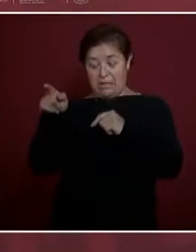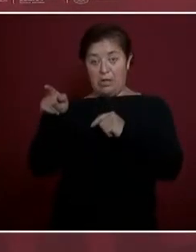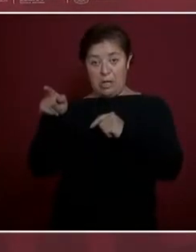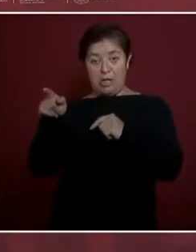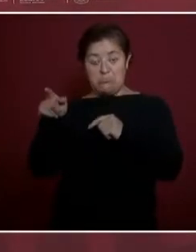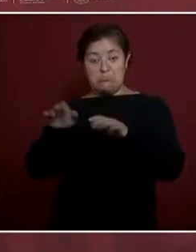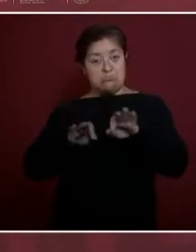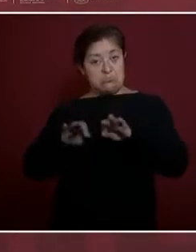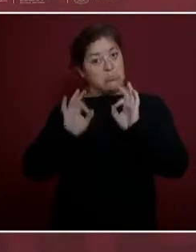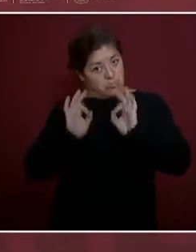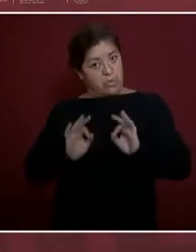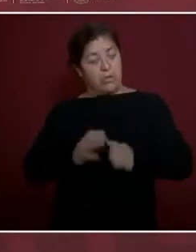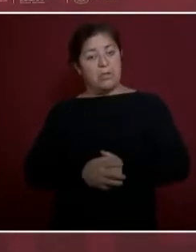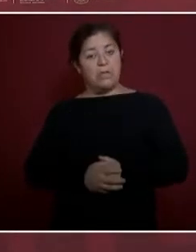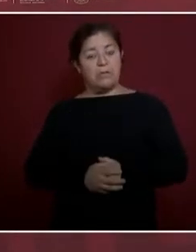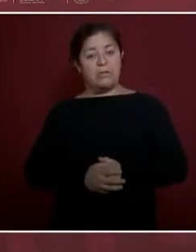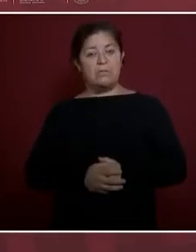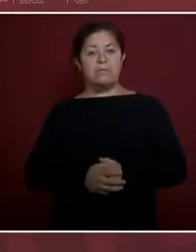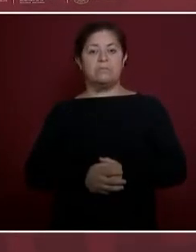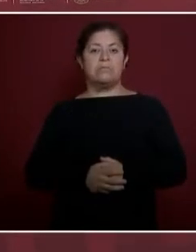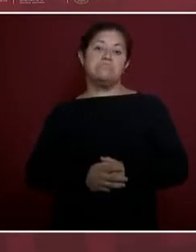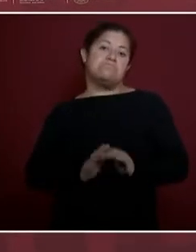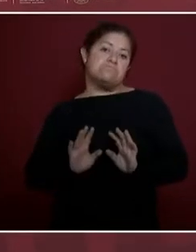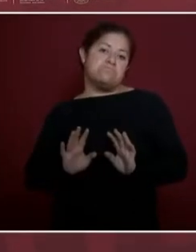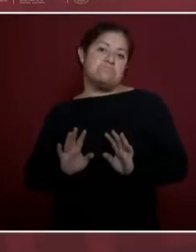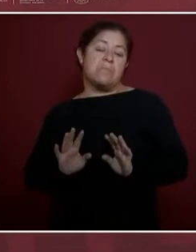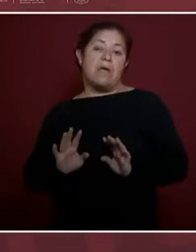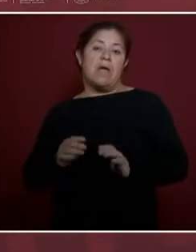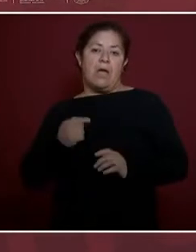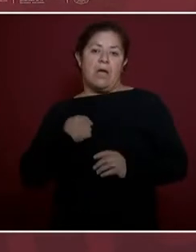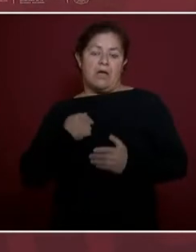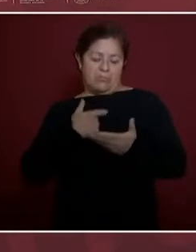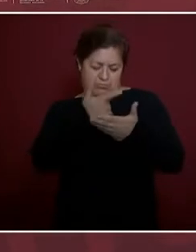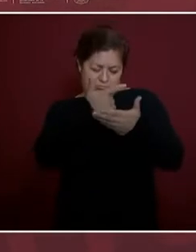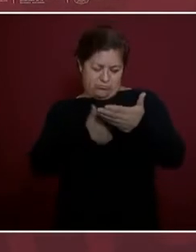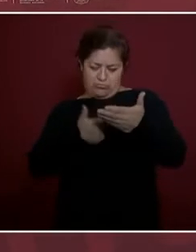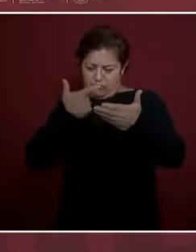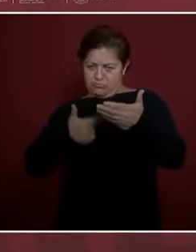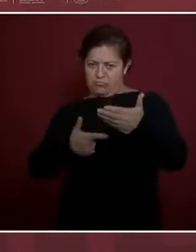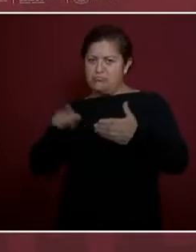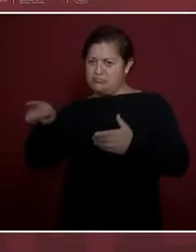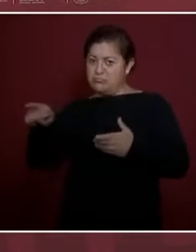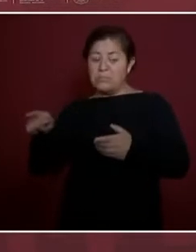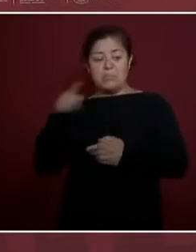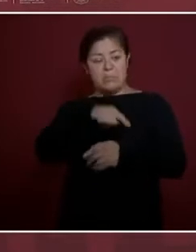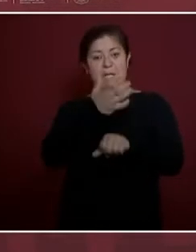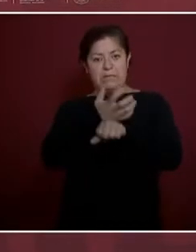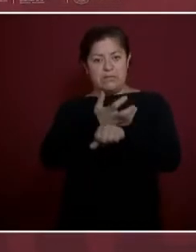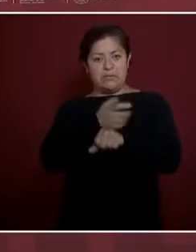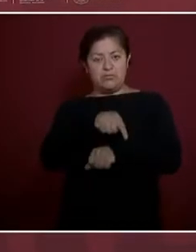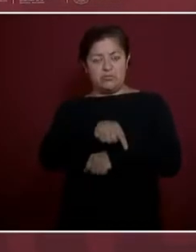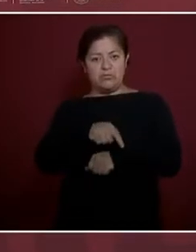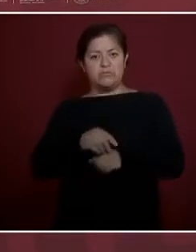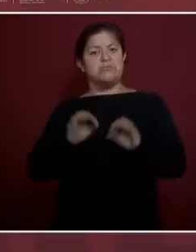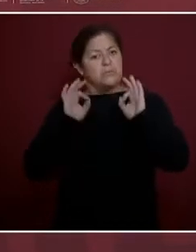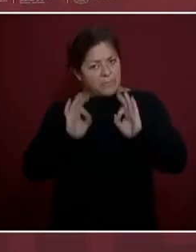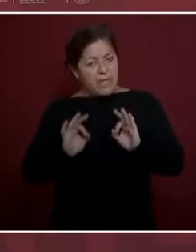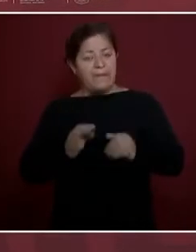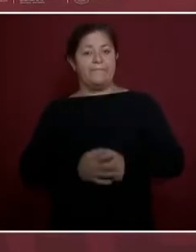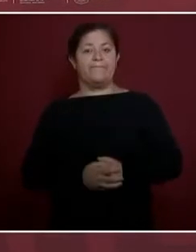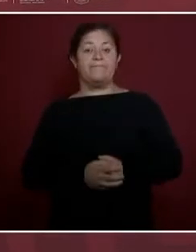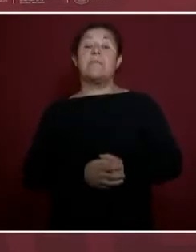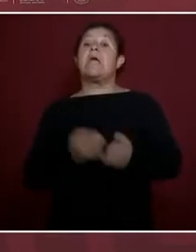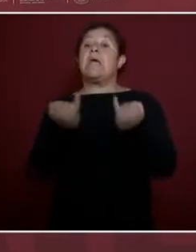según mis informes, buena relación con Estados Unidos, con